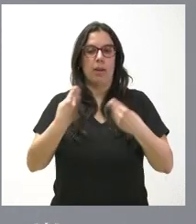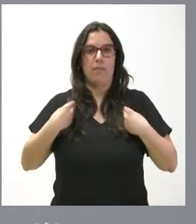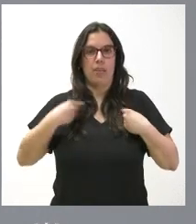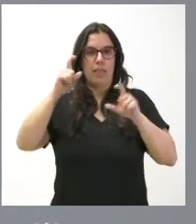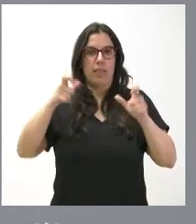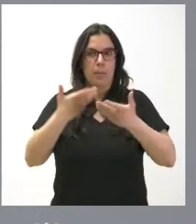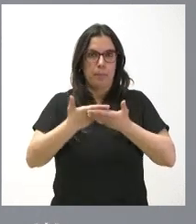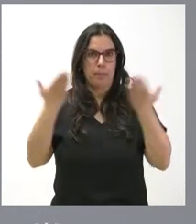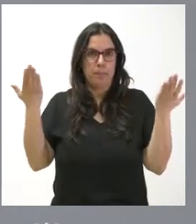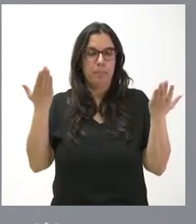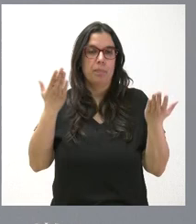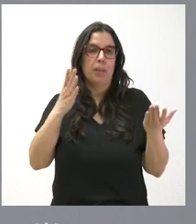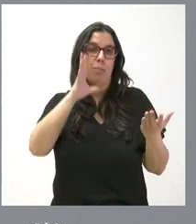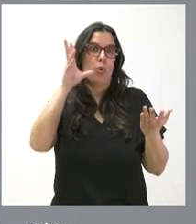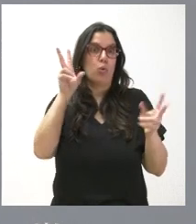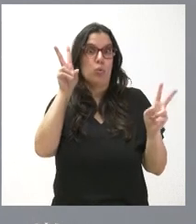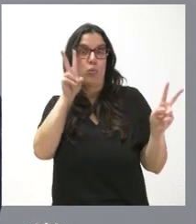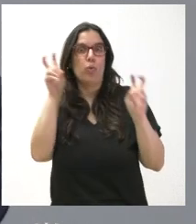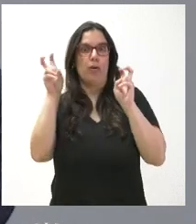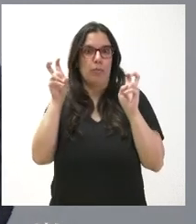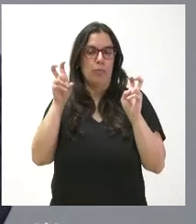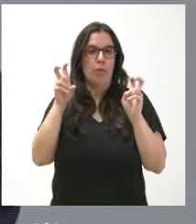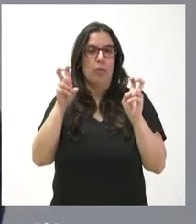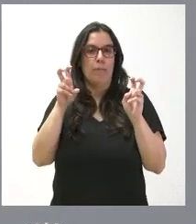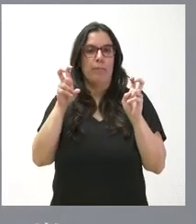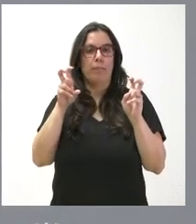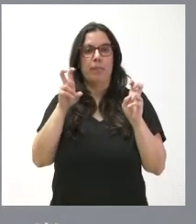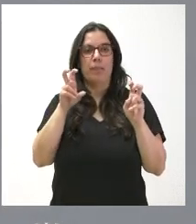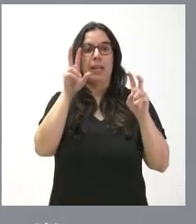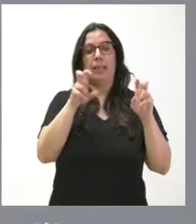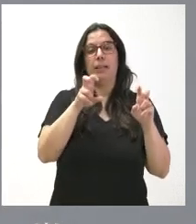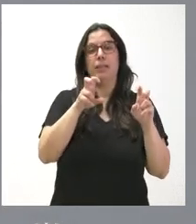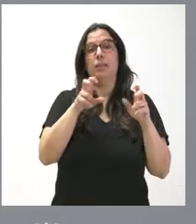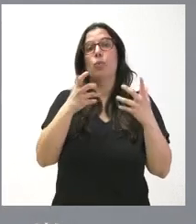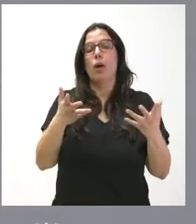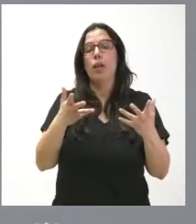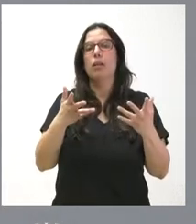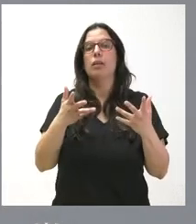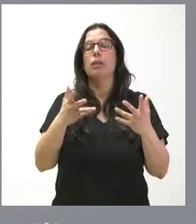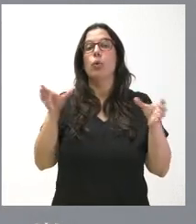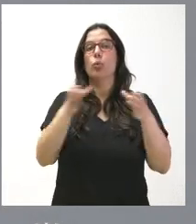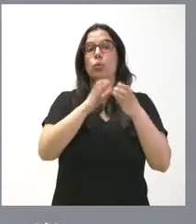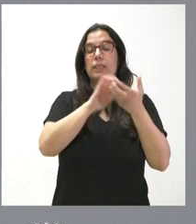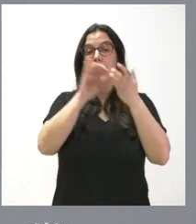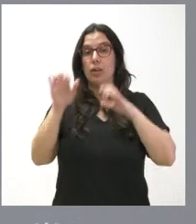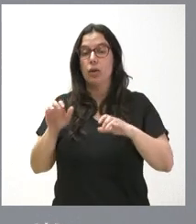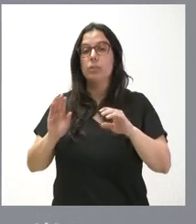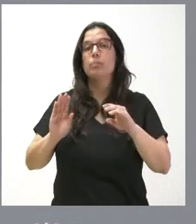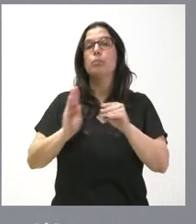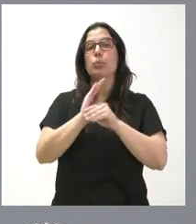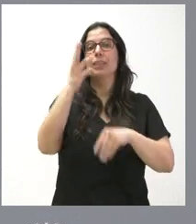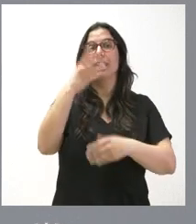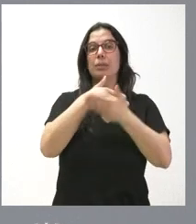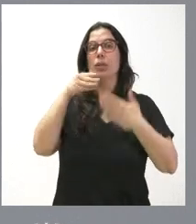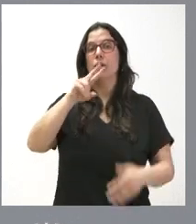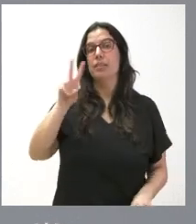y por su novedad, no tanto por el aspecto cuantitativo, es el destino por parte de la Junta de Castilla y León de 3 millones